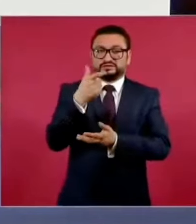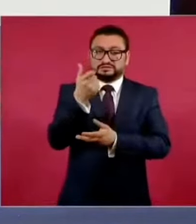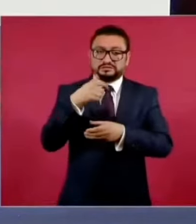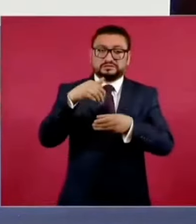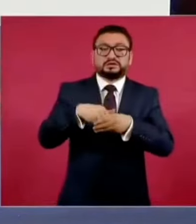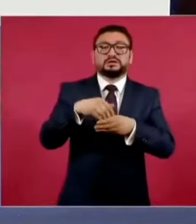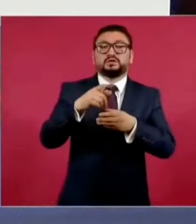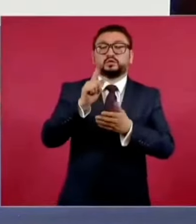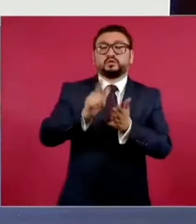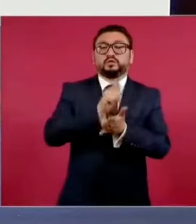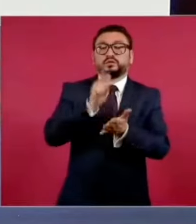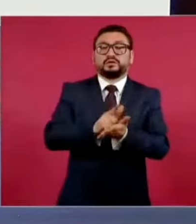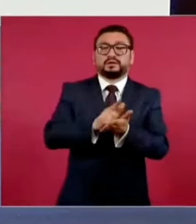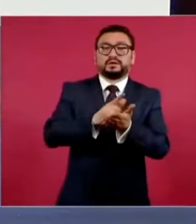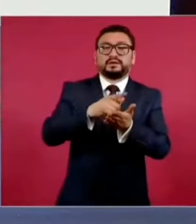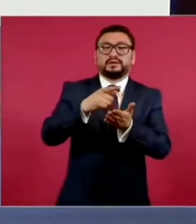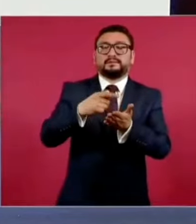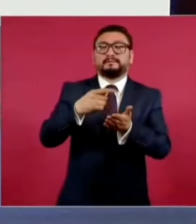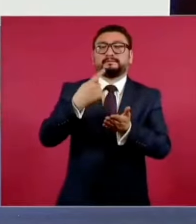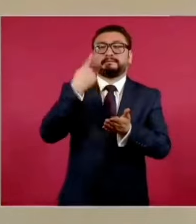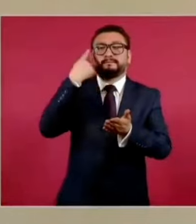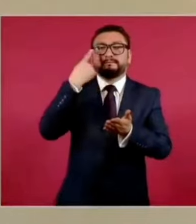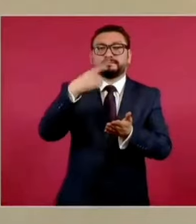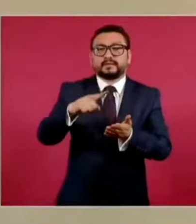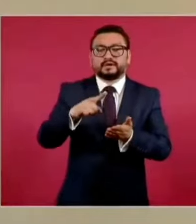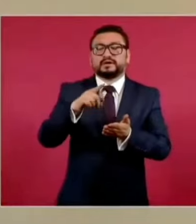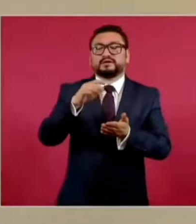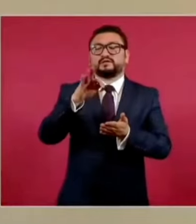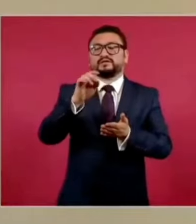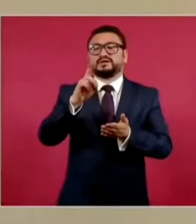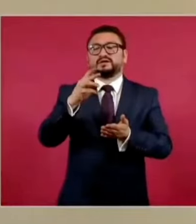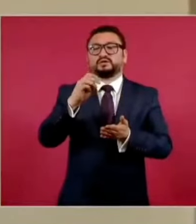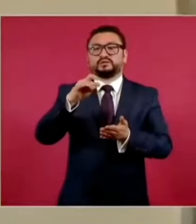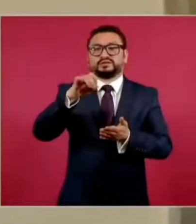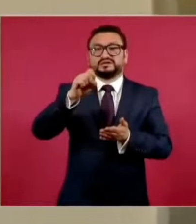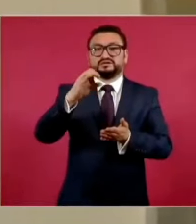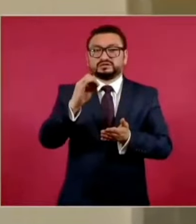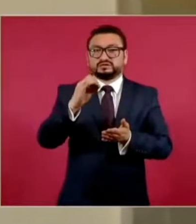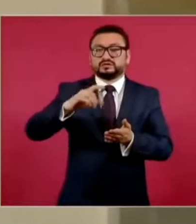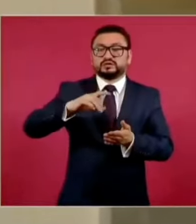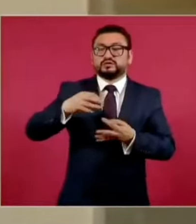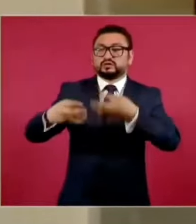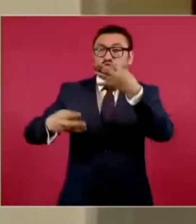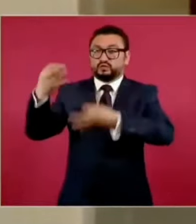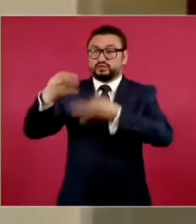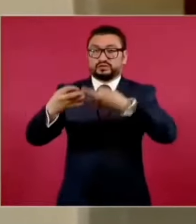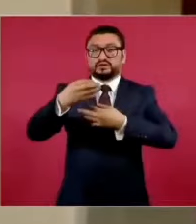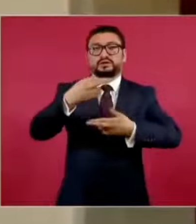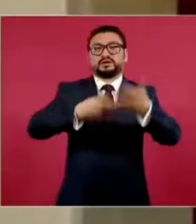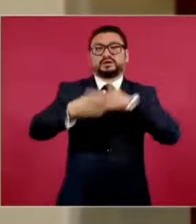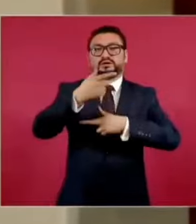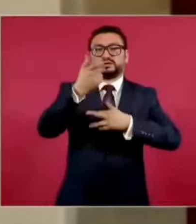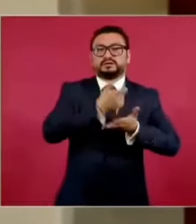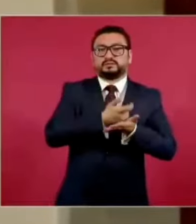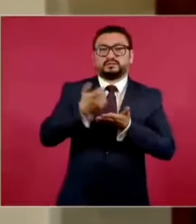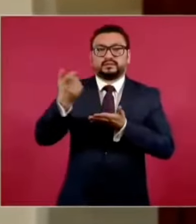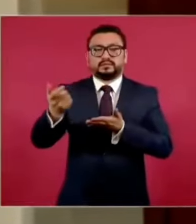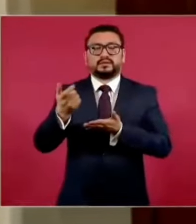pasa una ley para que los fideicomisos del Poder Judicial sean regresados a